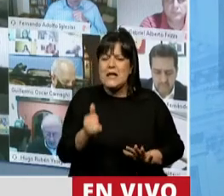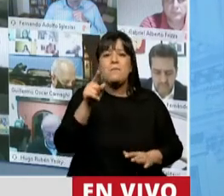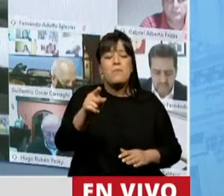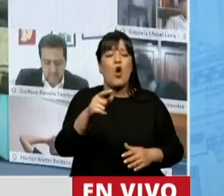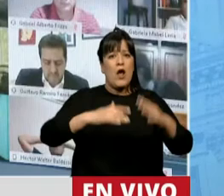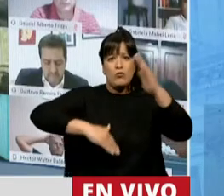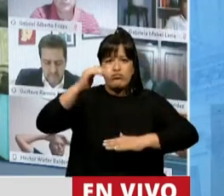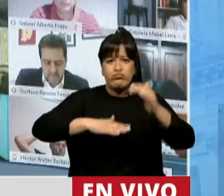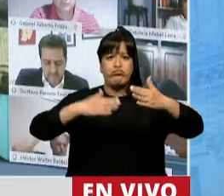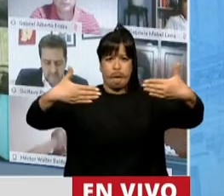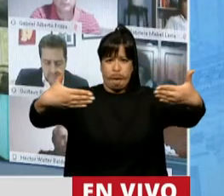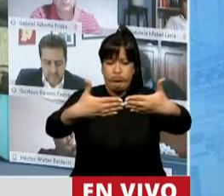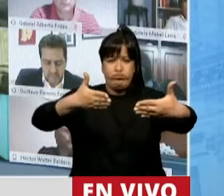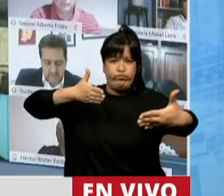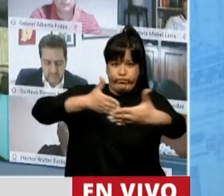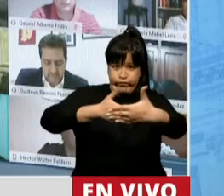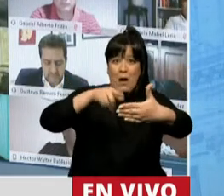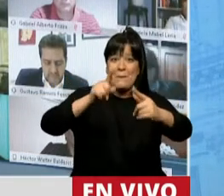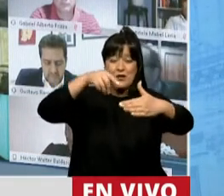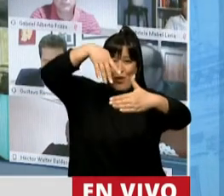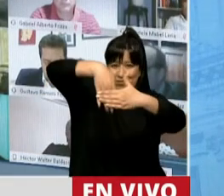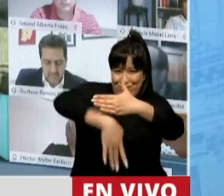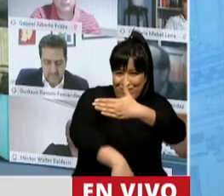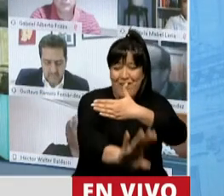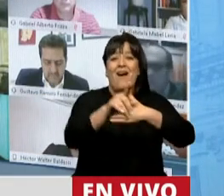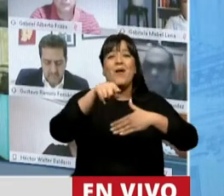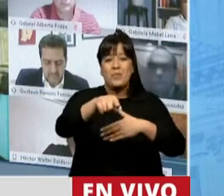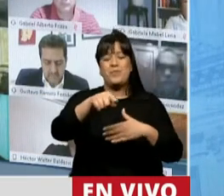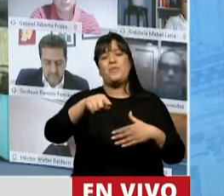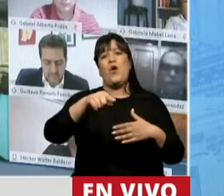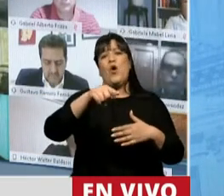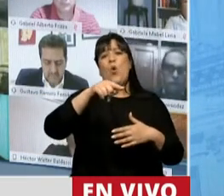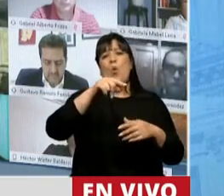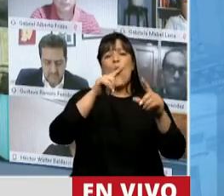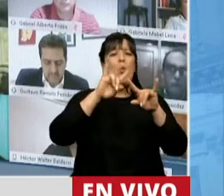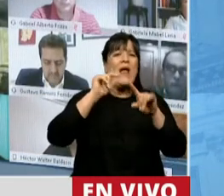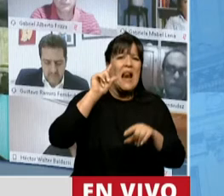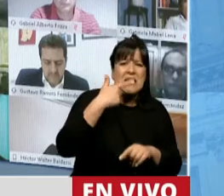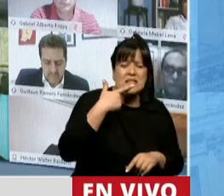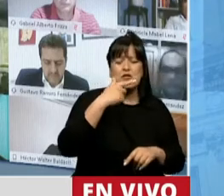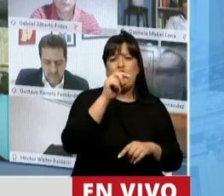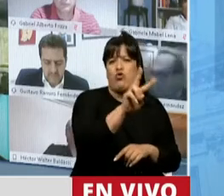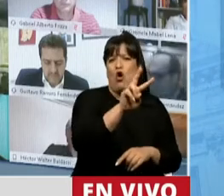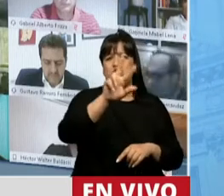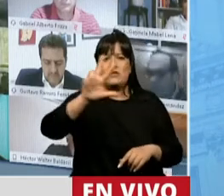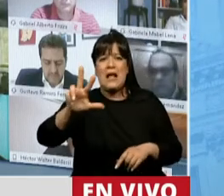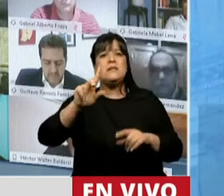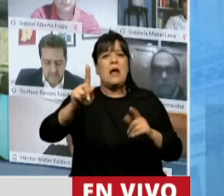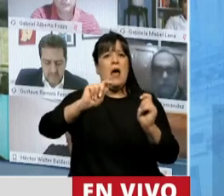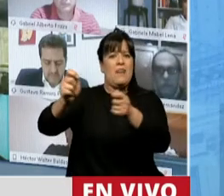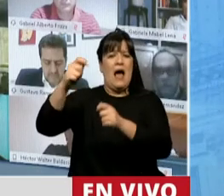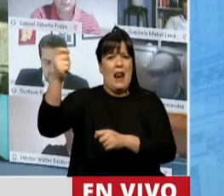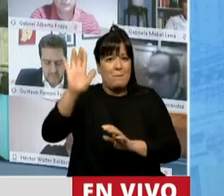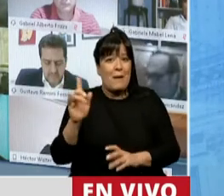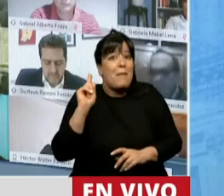diques y el 50% de las regalías de esos diques, como es Nibuiles 2 y Nibuiles 3, se los da a su provincia lindera, a La Pampa. Pese a